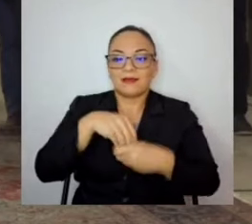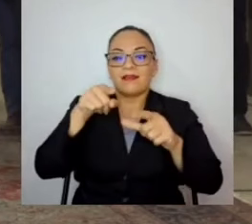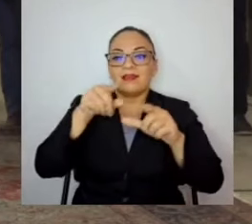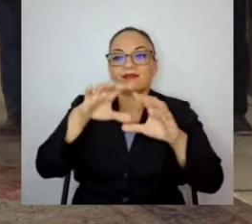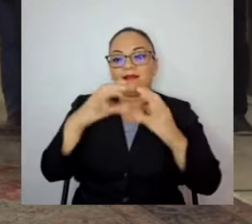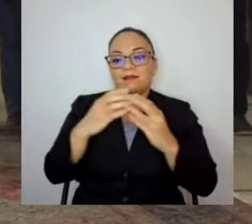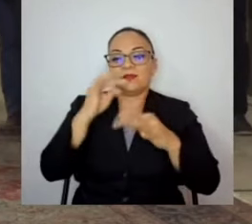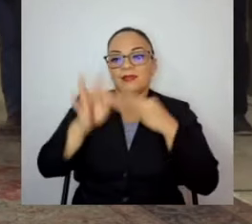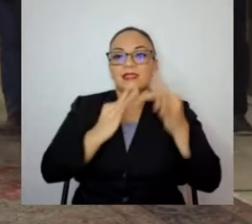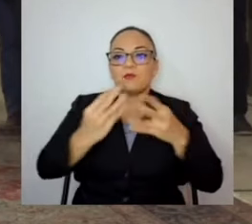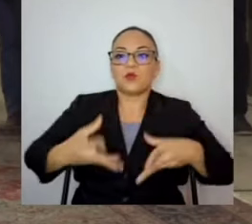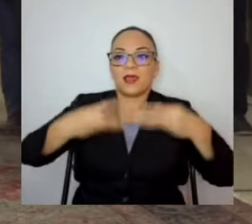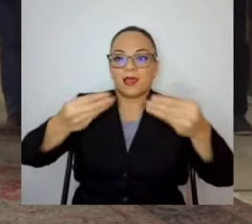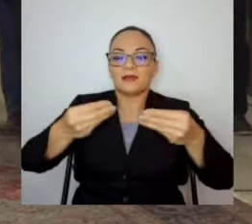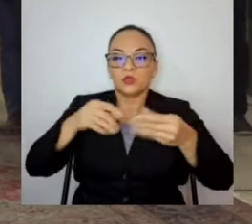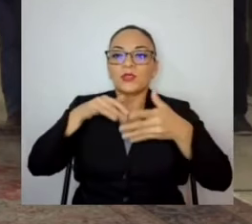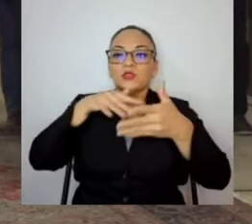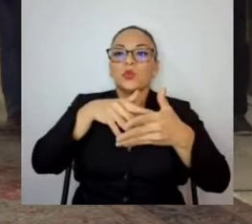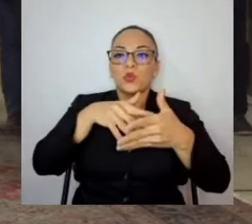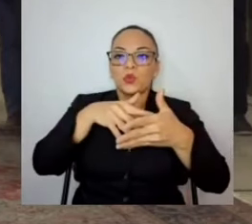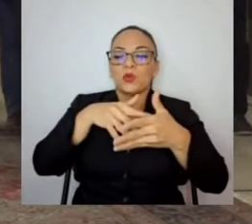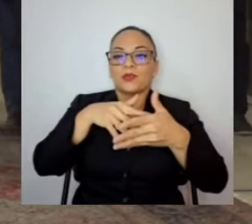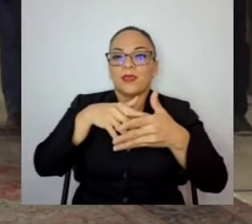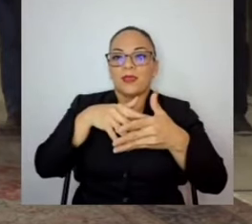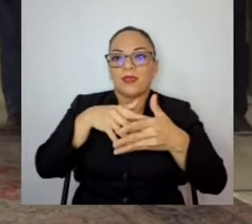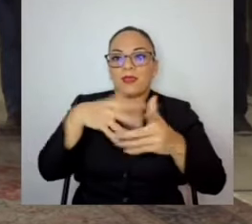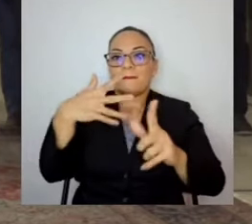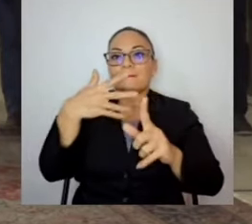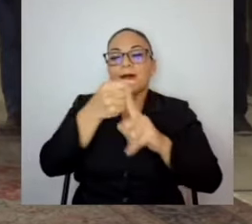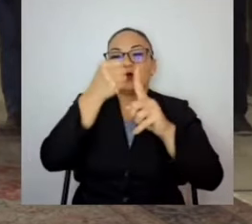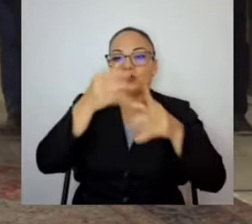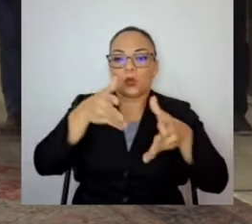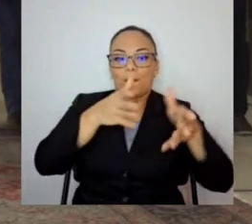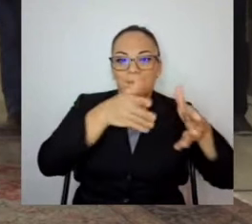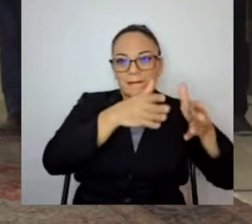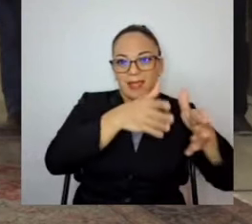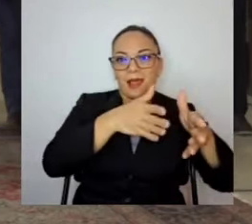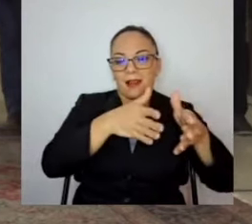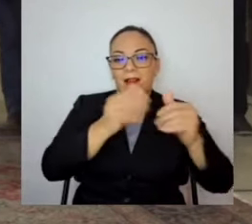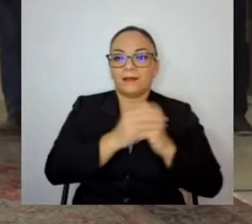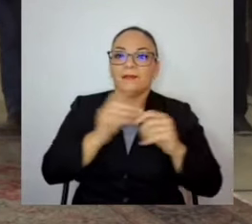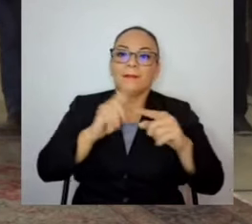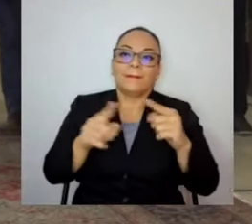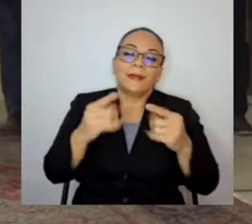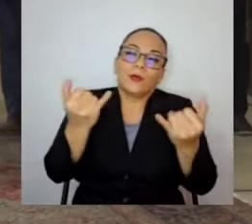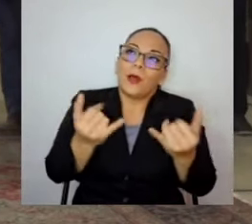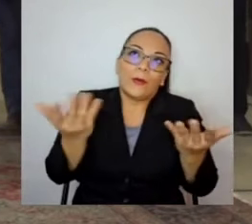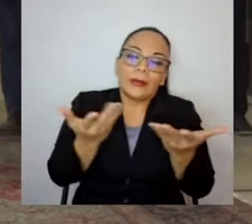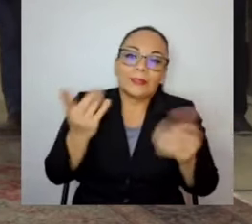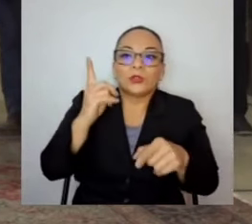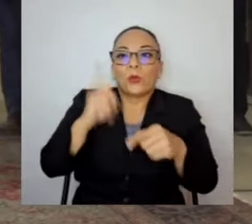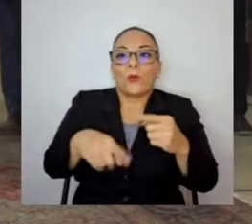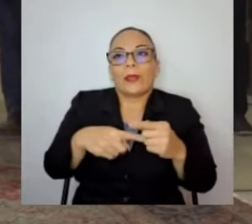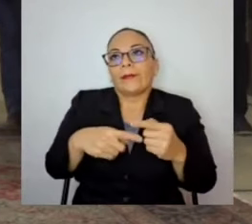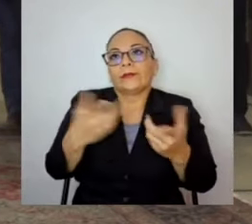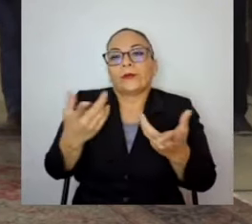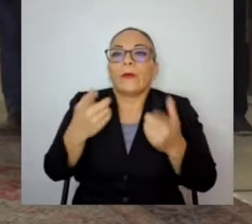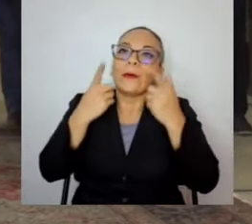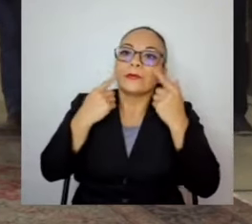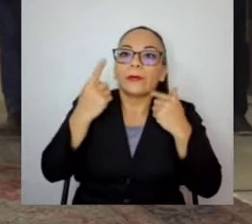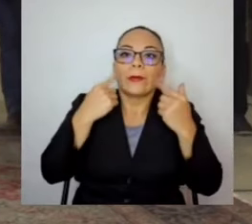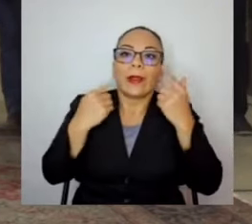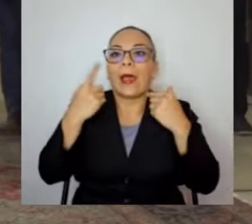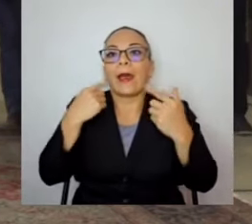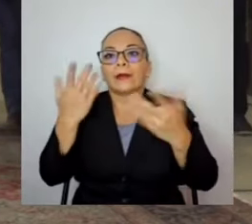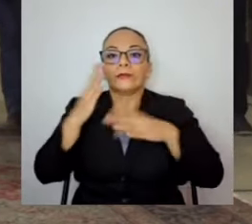gasto, el estudio del impacto vial, pero no hay que llorar por la leche derramada, lo que hay que hacer es aliviar